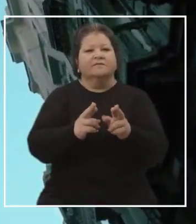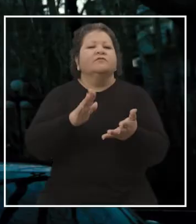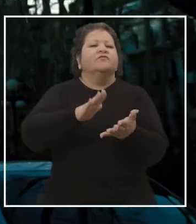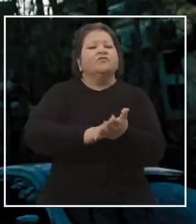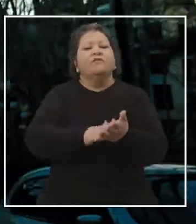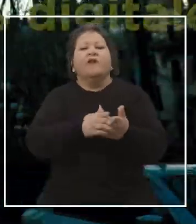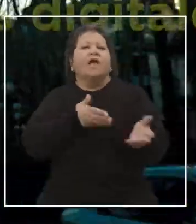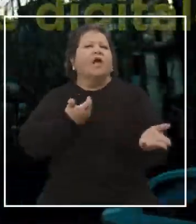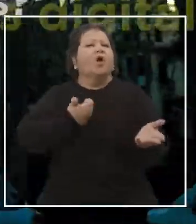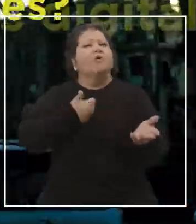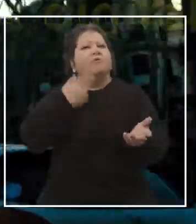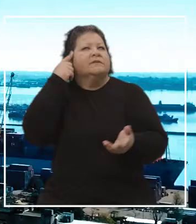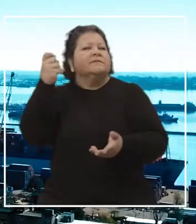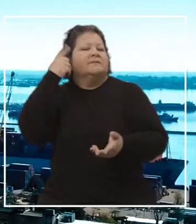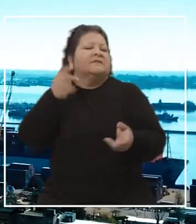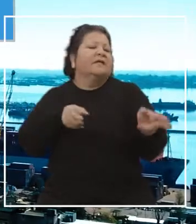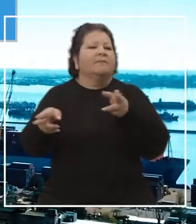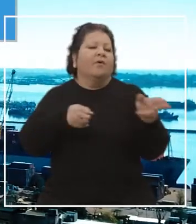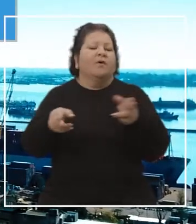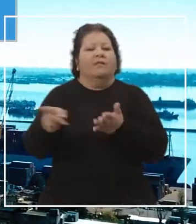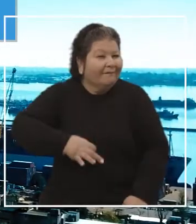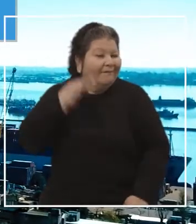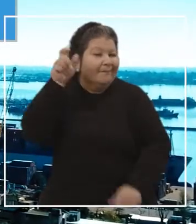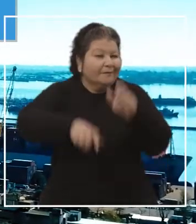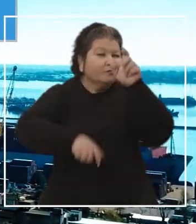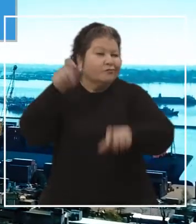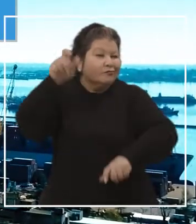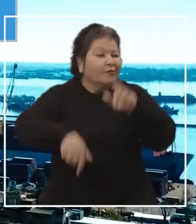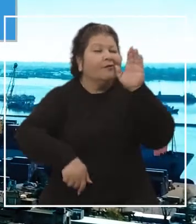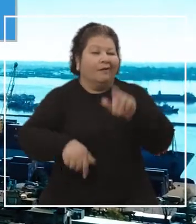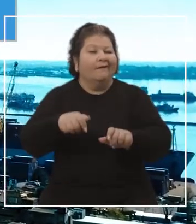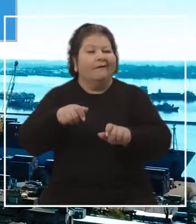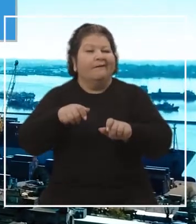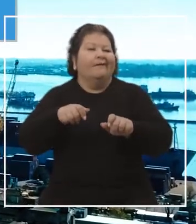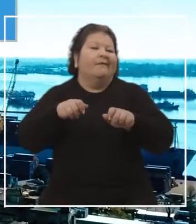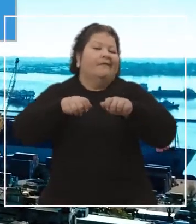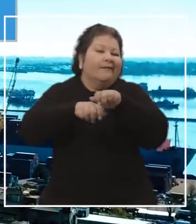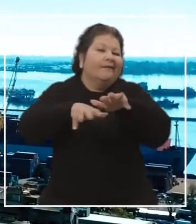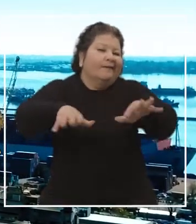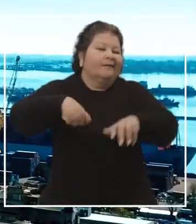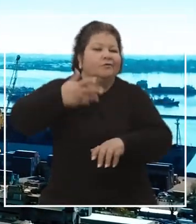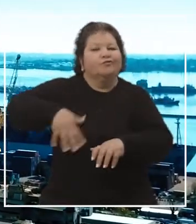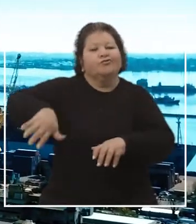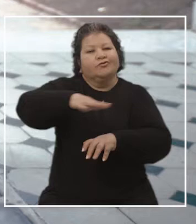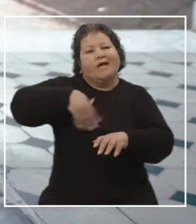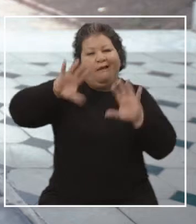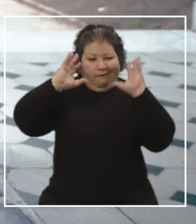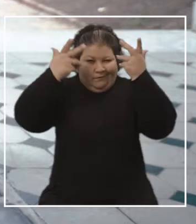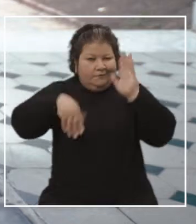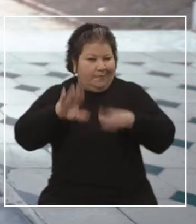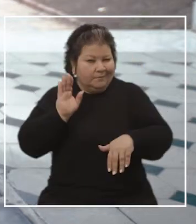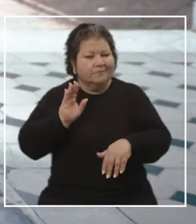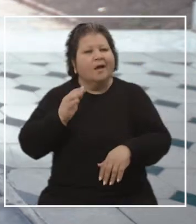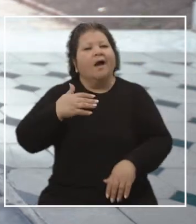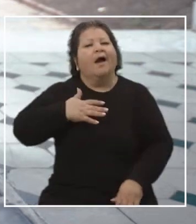ciudadanía digital mirando a cámara. ¿Crees que las personas son más agresivas en los medios digitales? A mí me